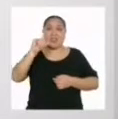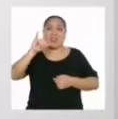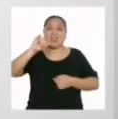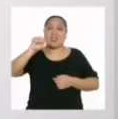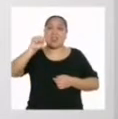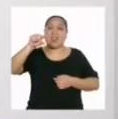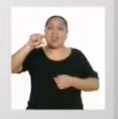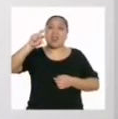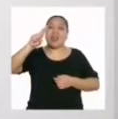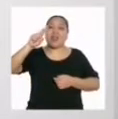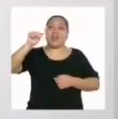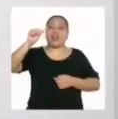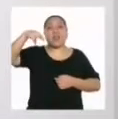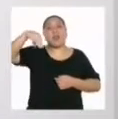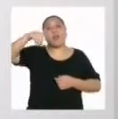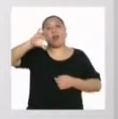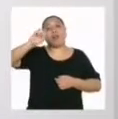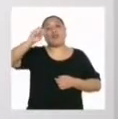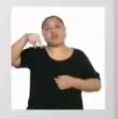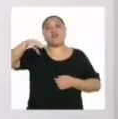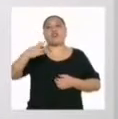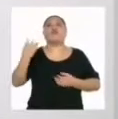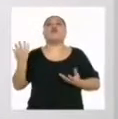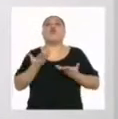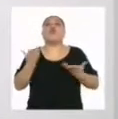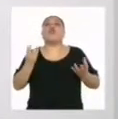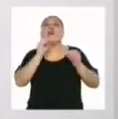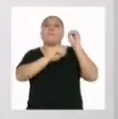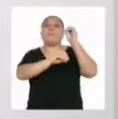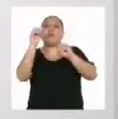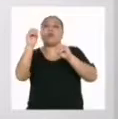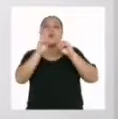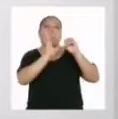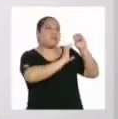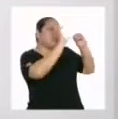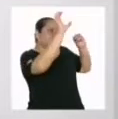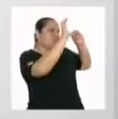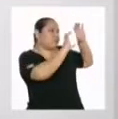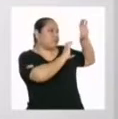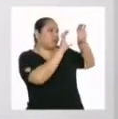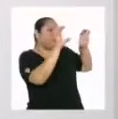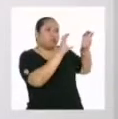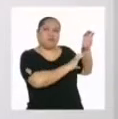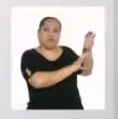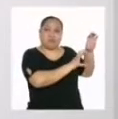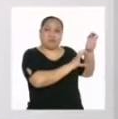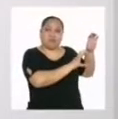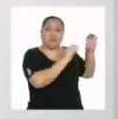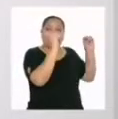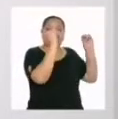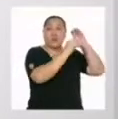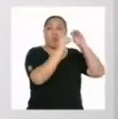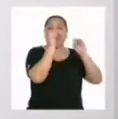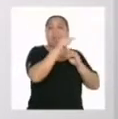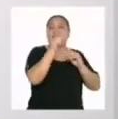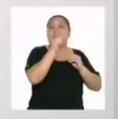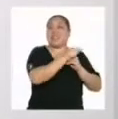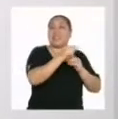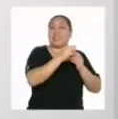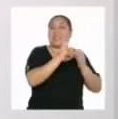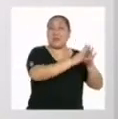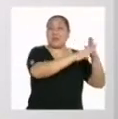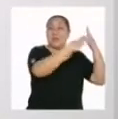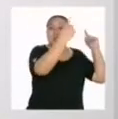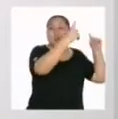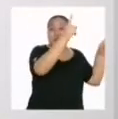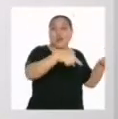disposición de todos los elementos en el espacio que vas a emplear para la elaboración del periódico.